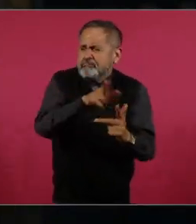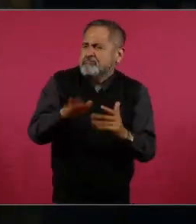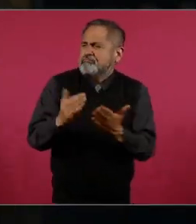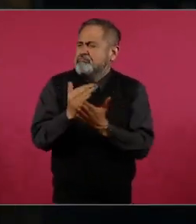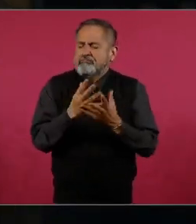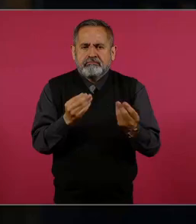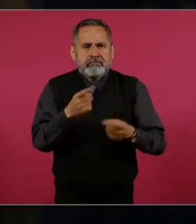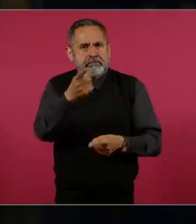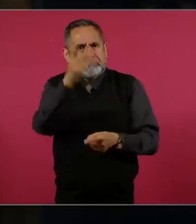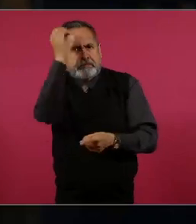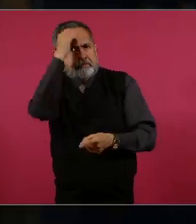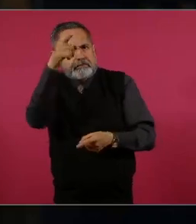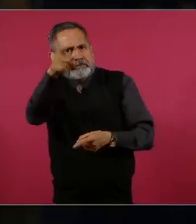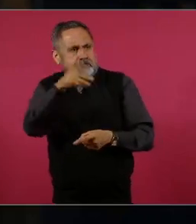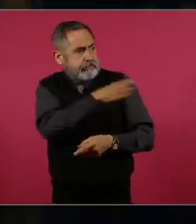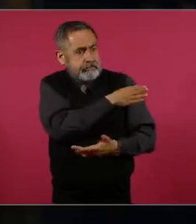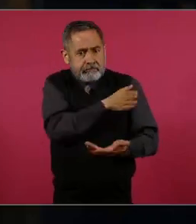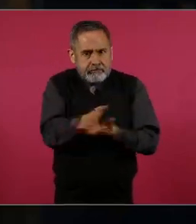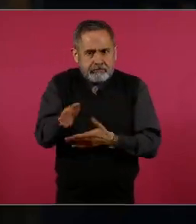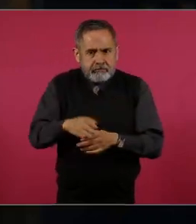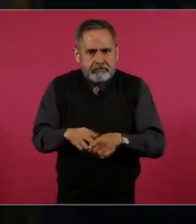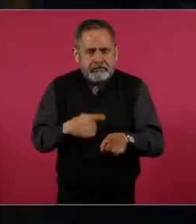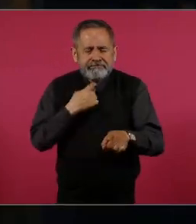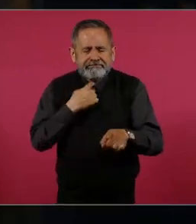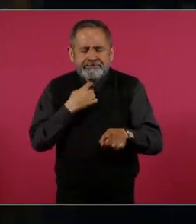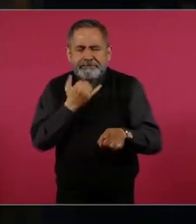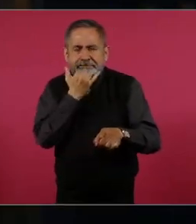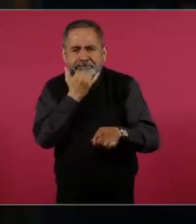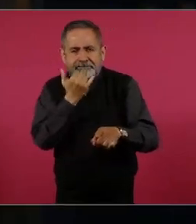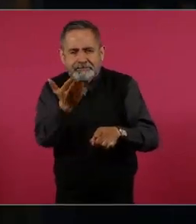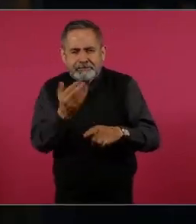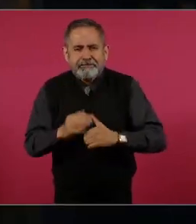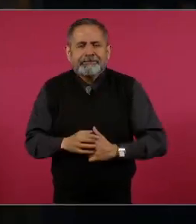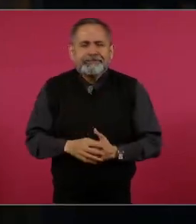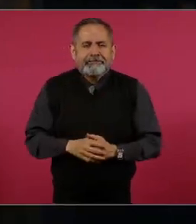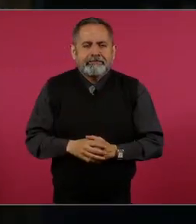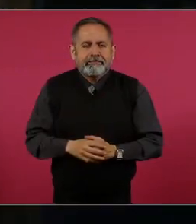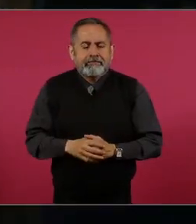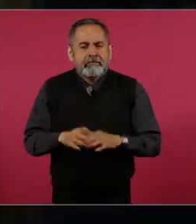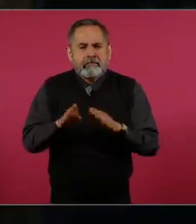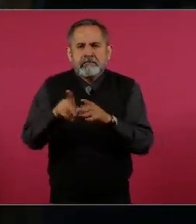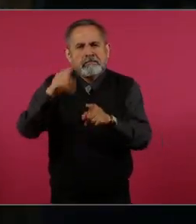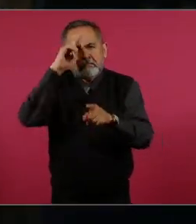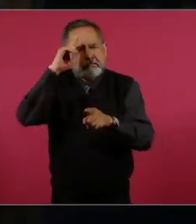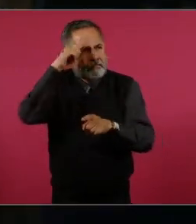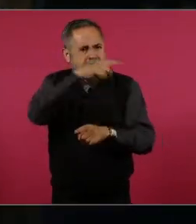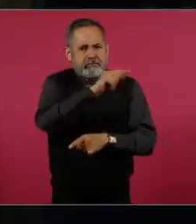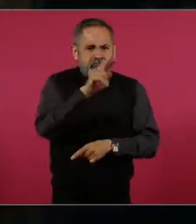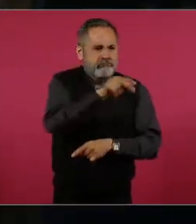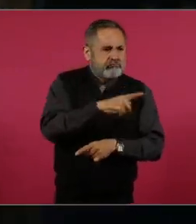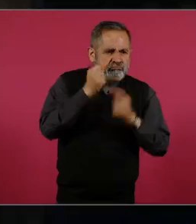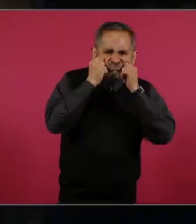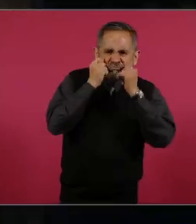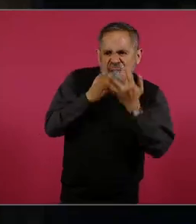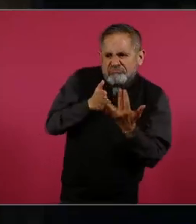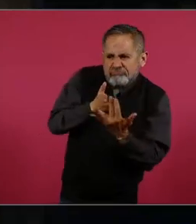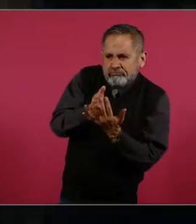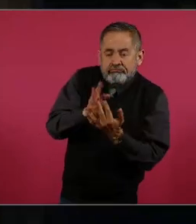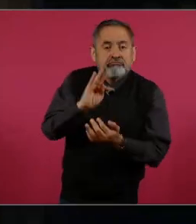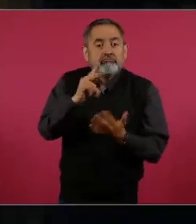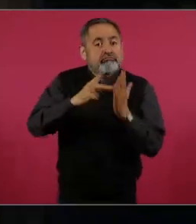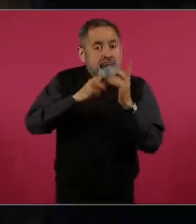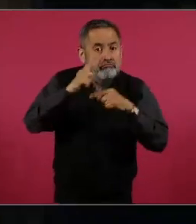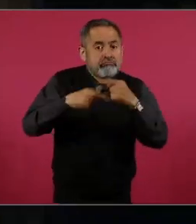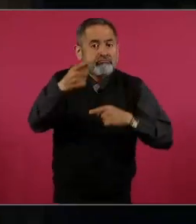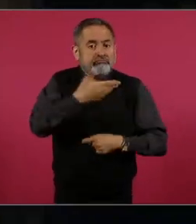administración, disculpe, ante esta intervención, en el caso de que Donald Trump volviese a la Casa